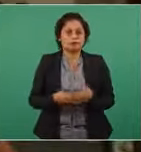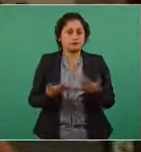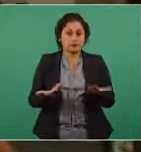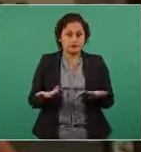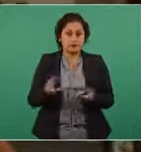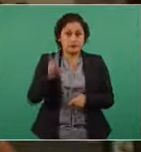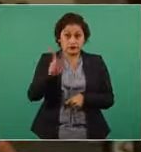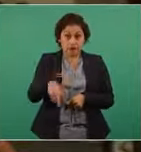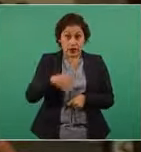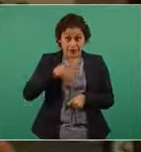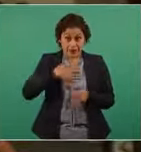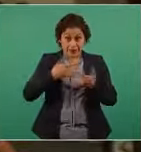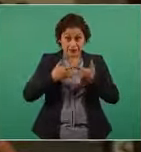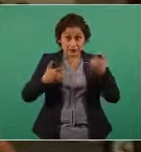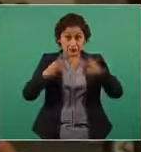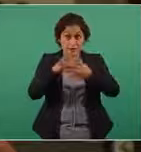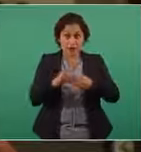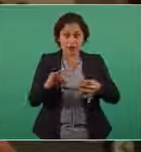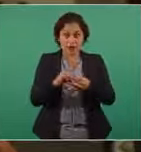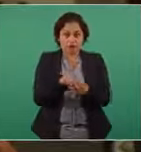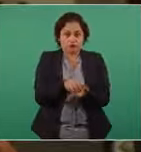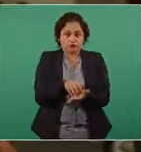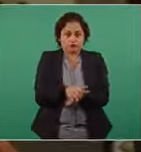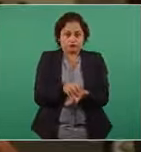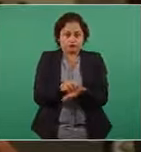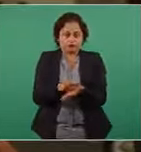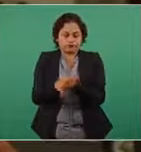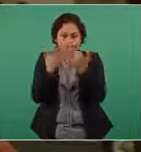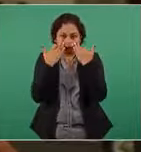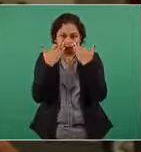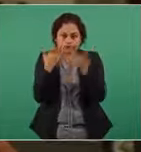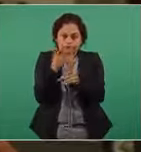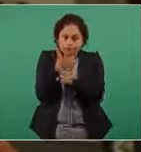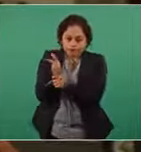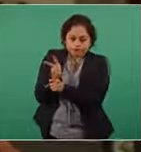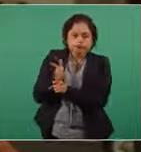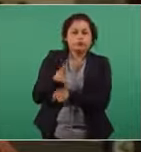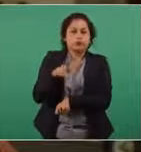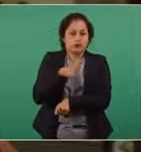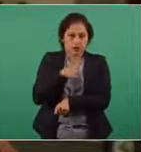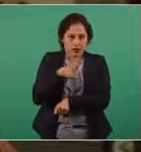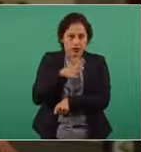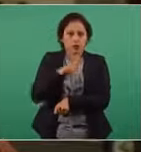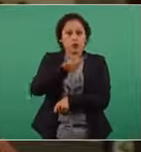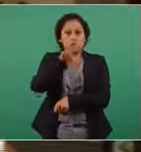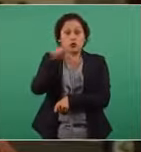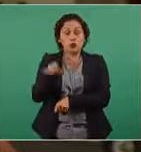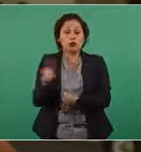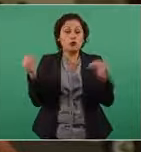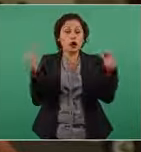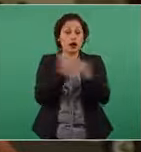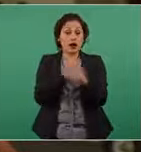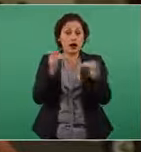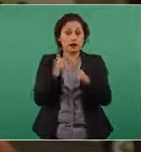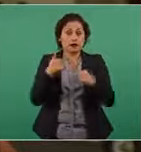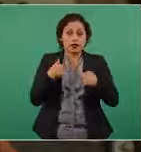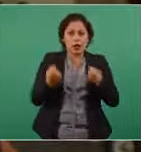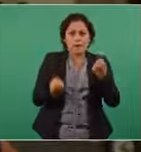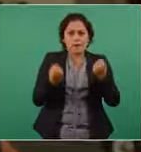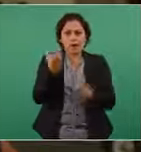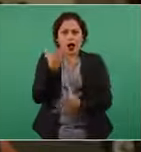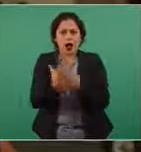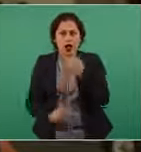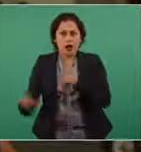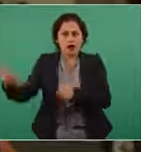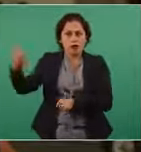documentado y está grabado cuando veníamos huyendo en carretera se comunica conmigo el señor Jorge